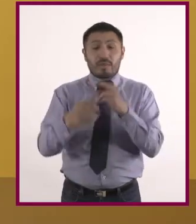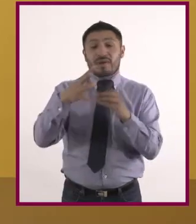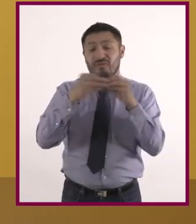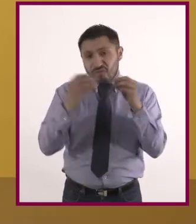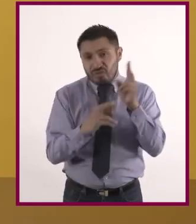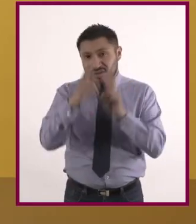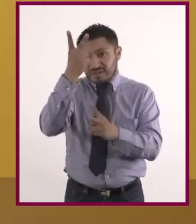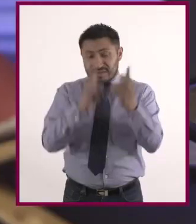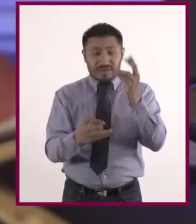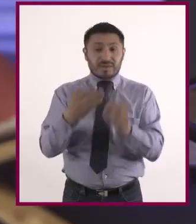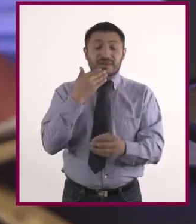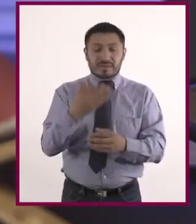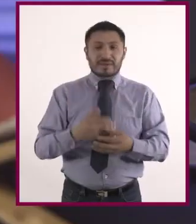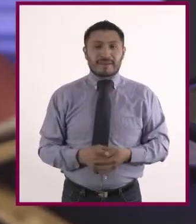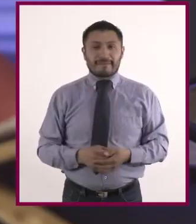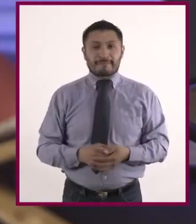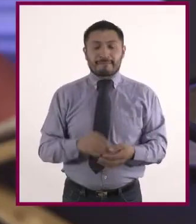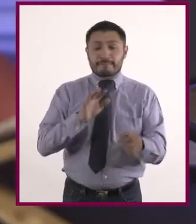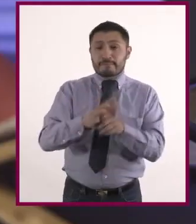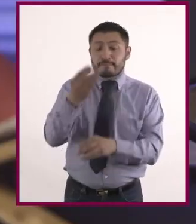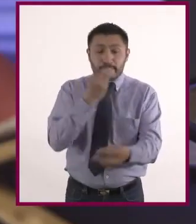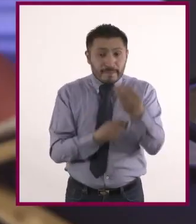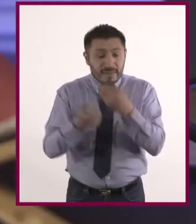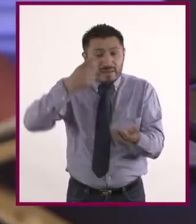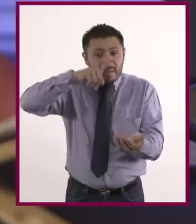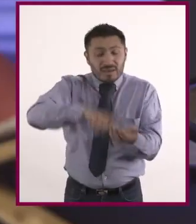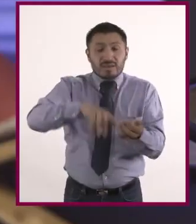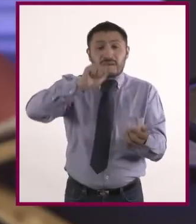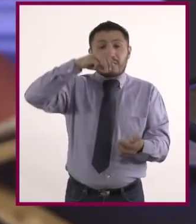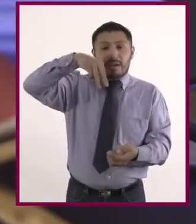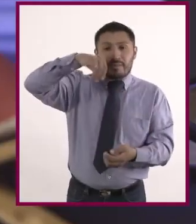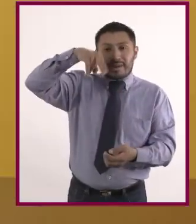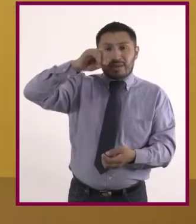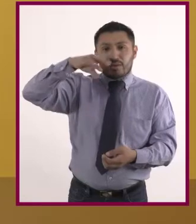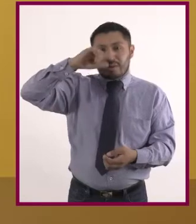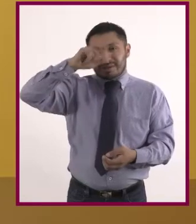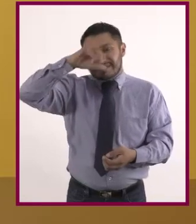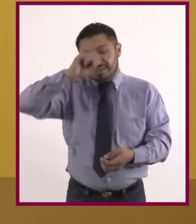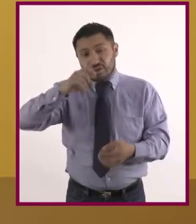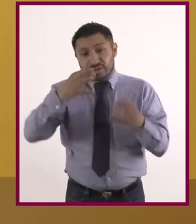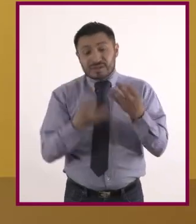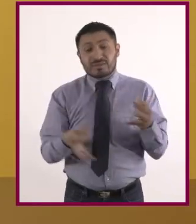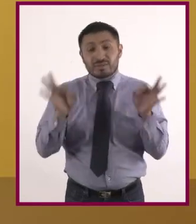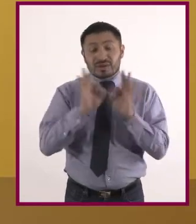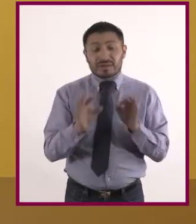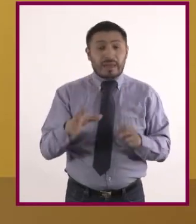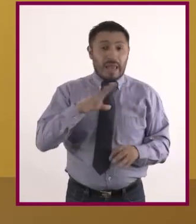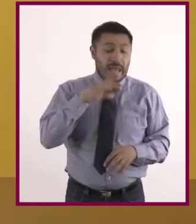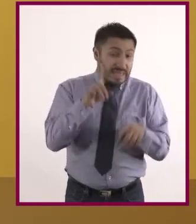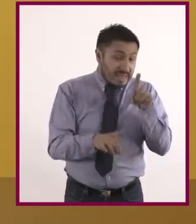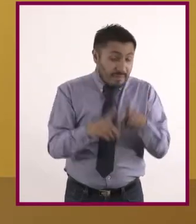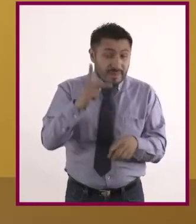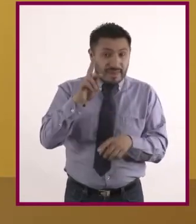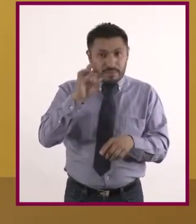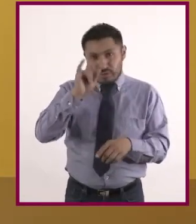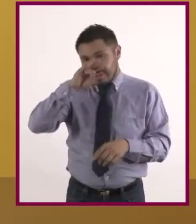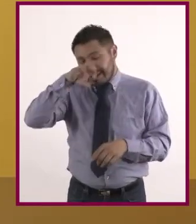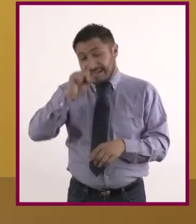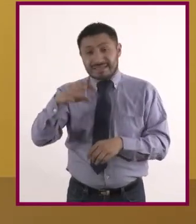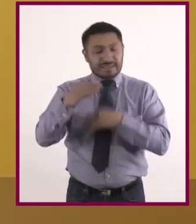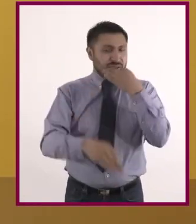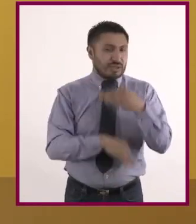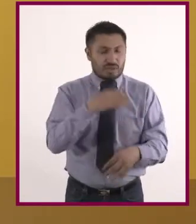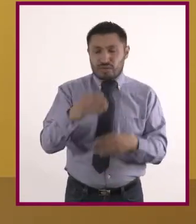serina y triosina. ¿Qué alimentos contienen estos aminoácidos esenciales? Pues hay calidad en las proteínas, no todas tienen el mismo